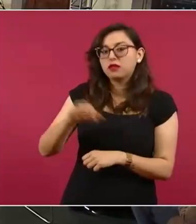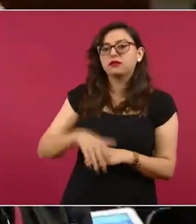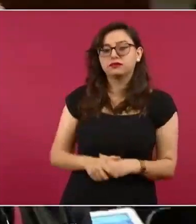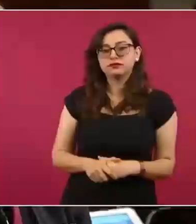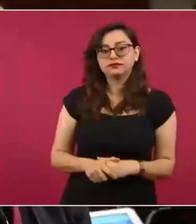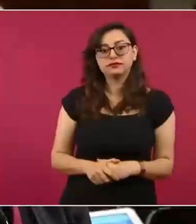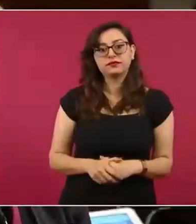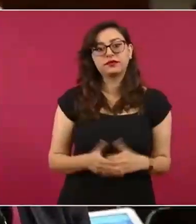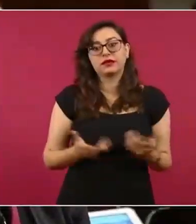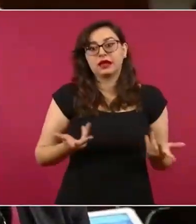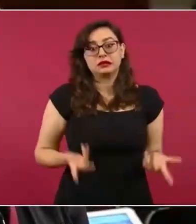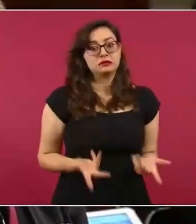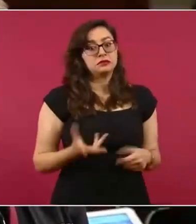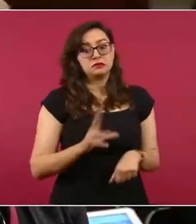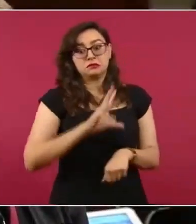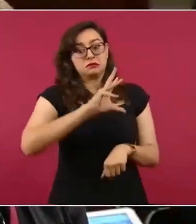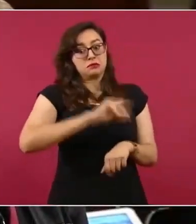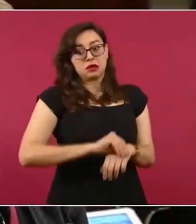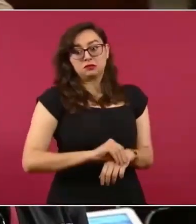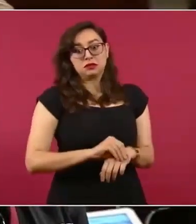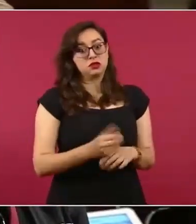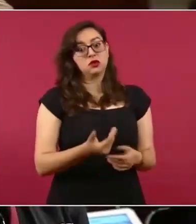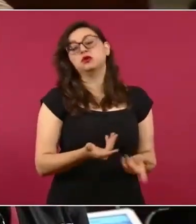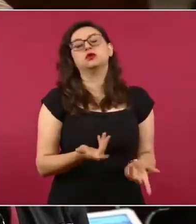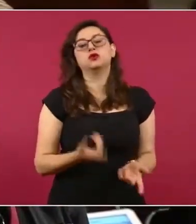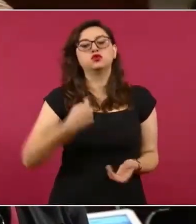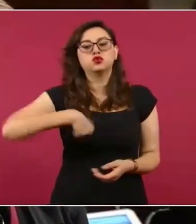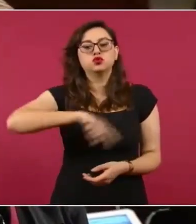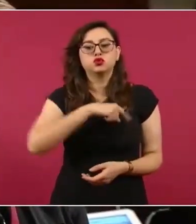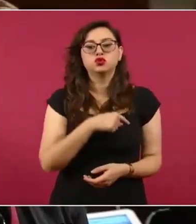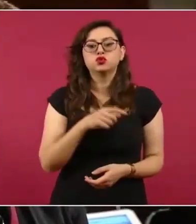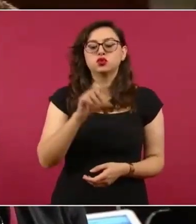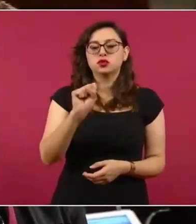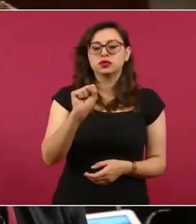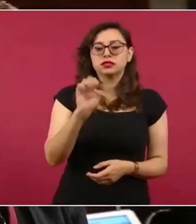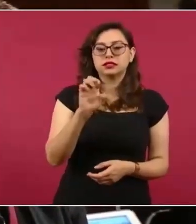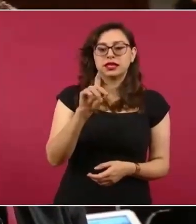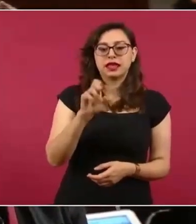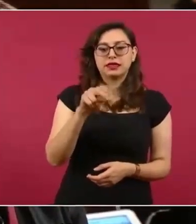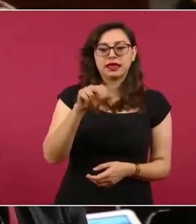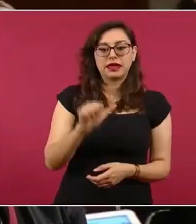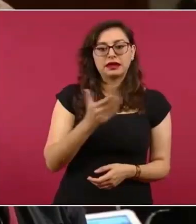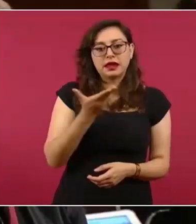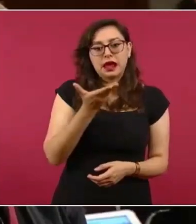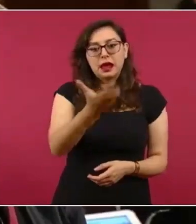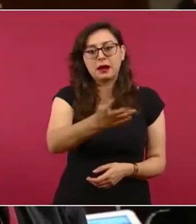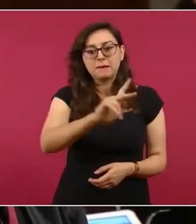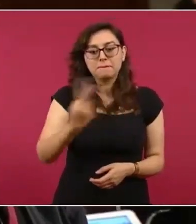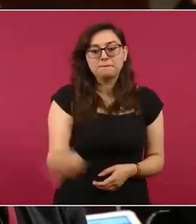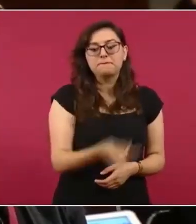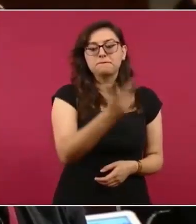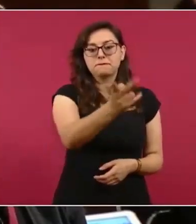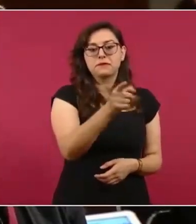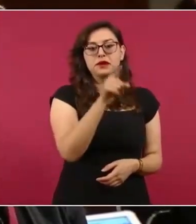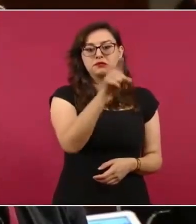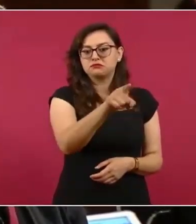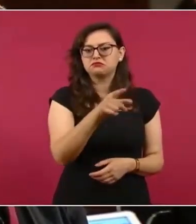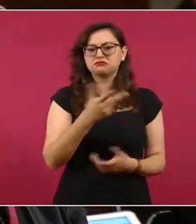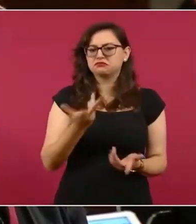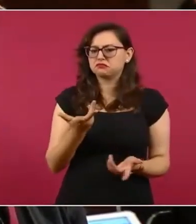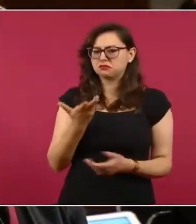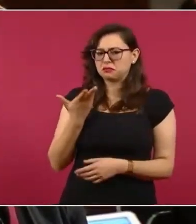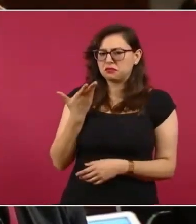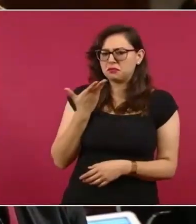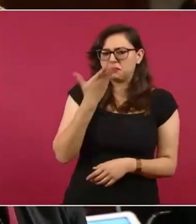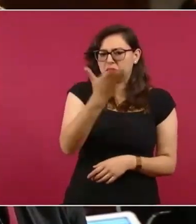En este caso no hubo autorización. Se lo preguntamos a la Sedena vía transparencia. La Sedena respondió que no hizo ninguna